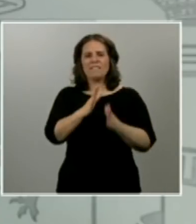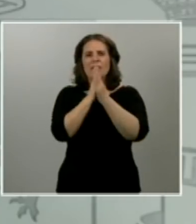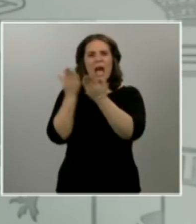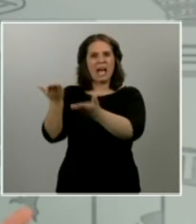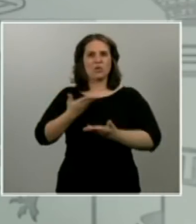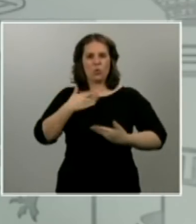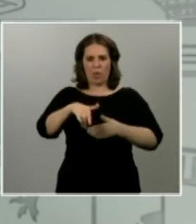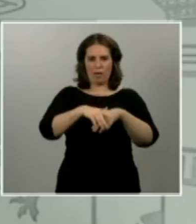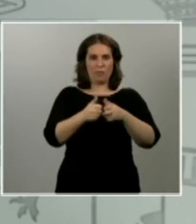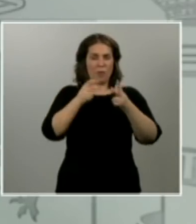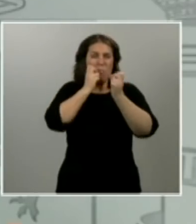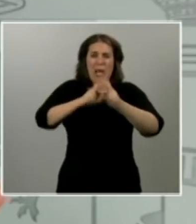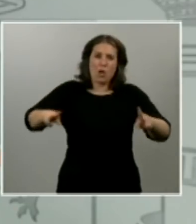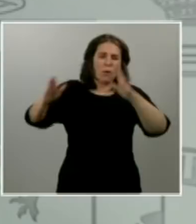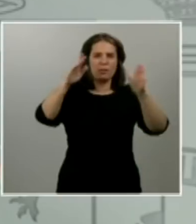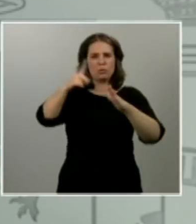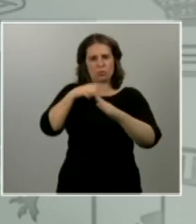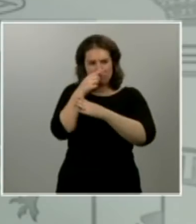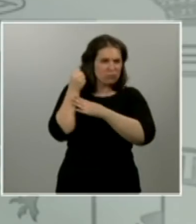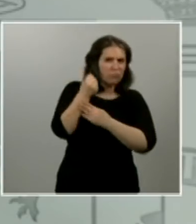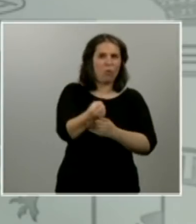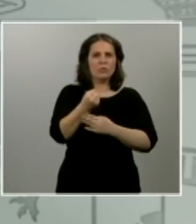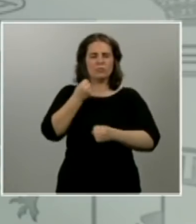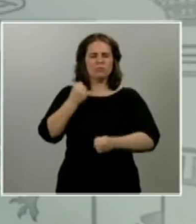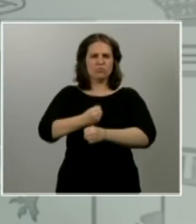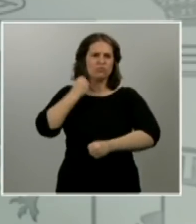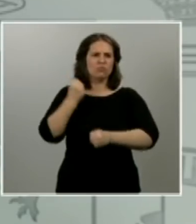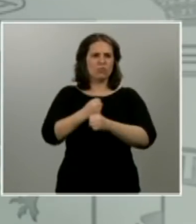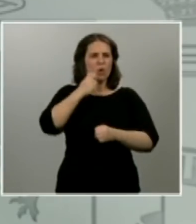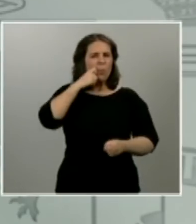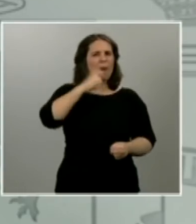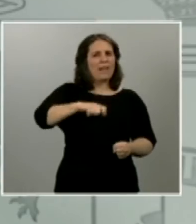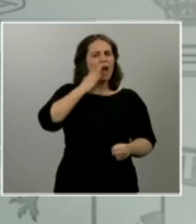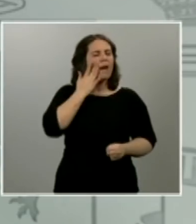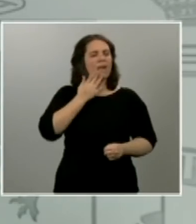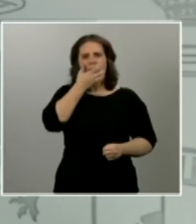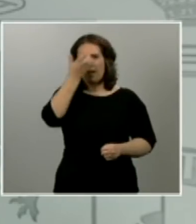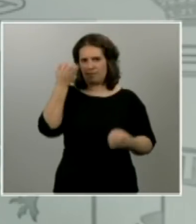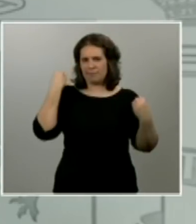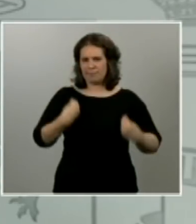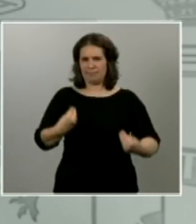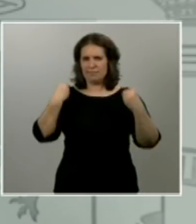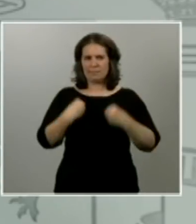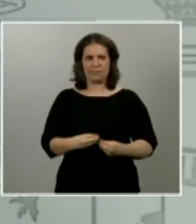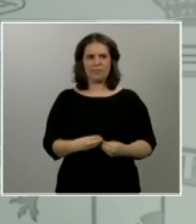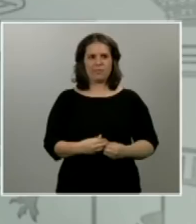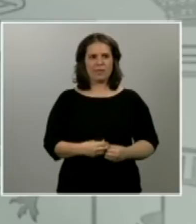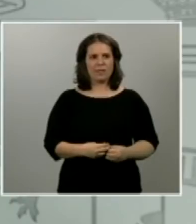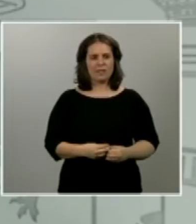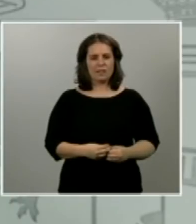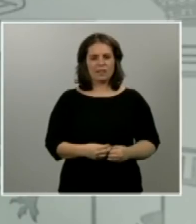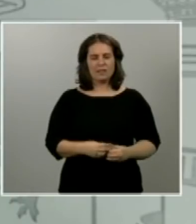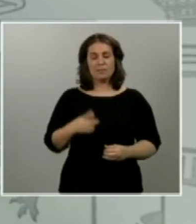estáis haciendo con tesón y con una enorme dosis de humanidad. Os pedimos a los científicos, a los expertos, asesoramiento,